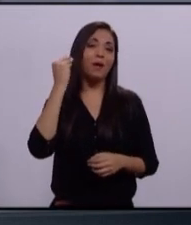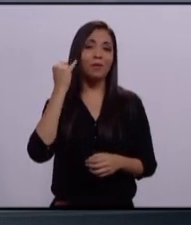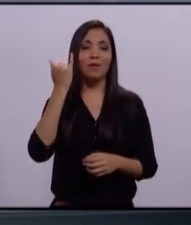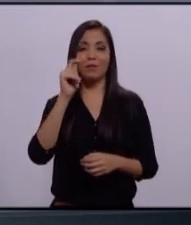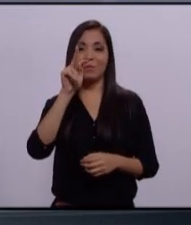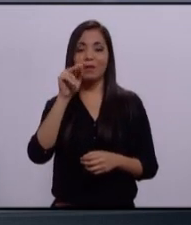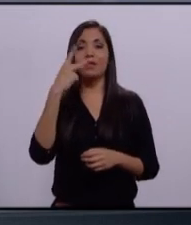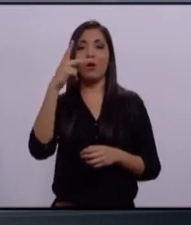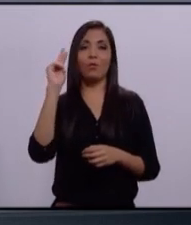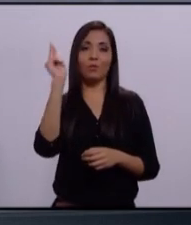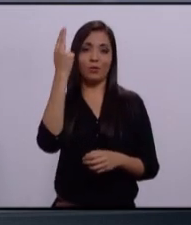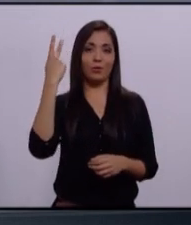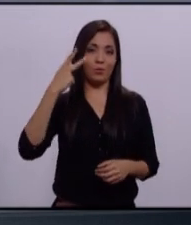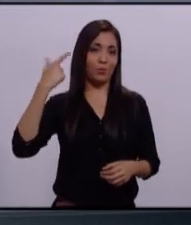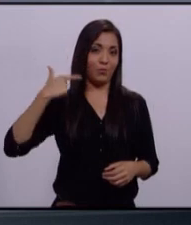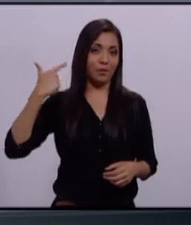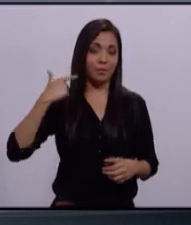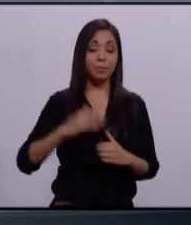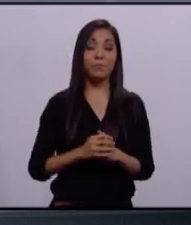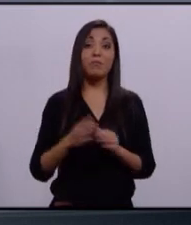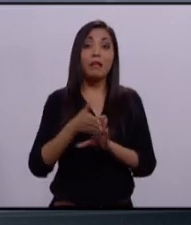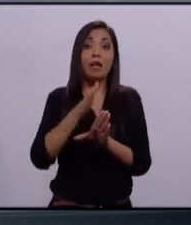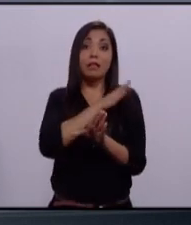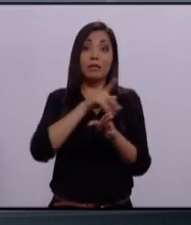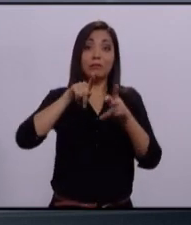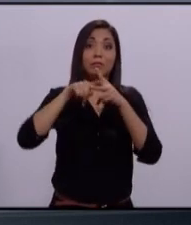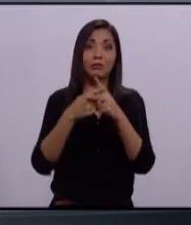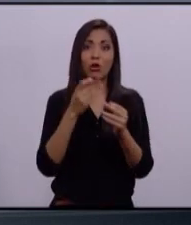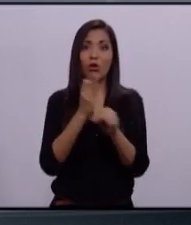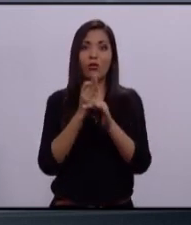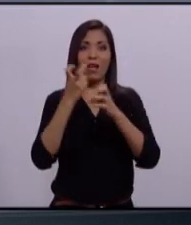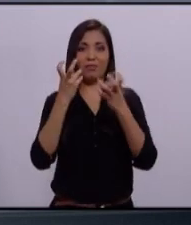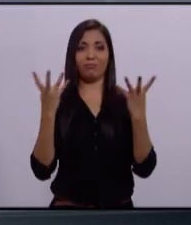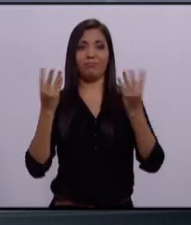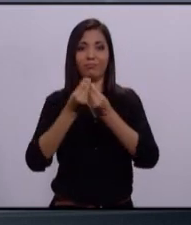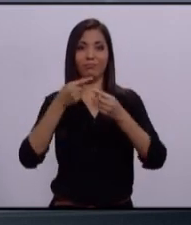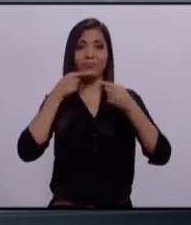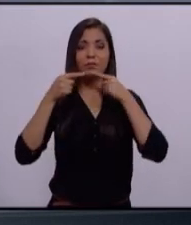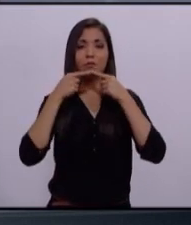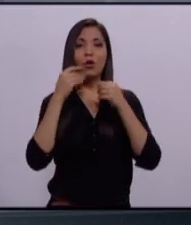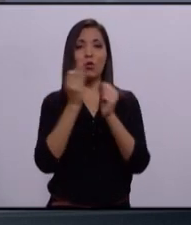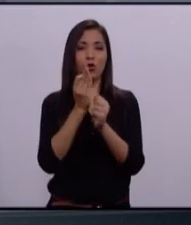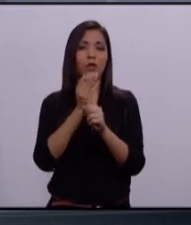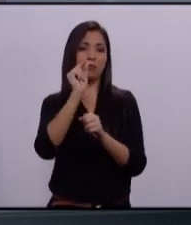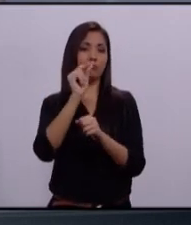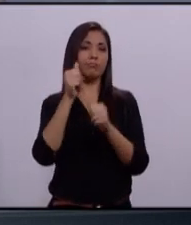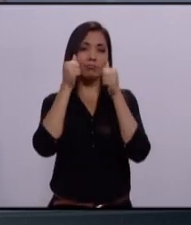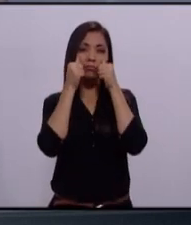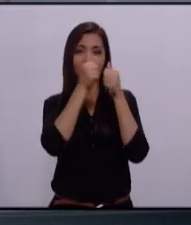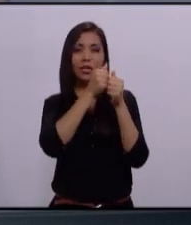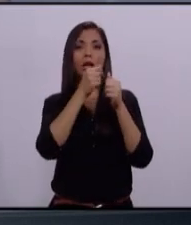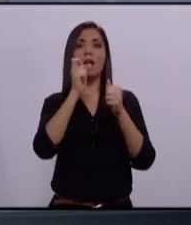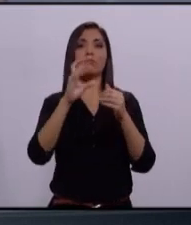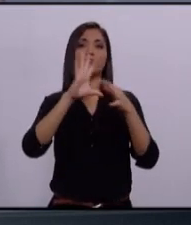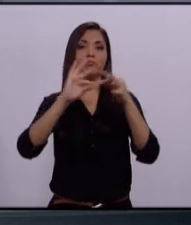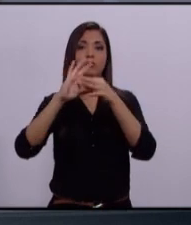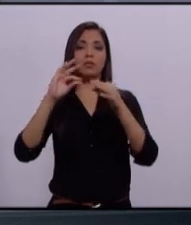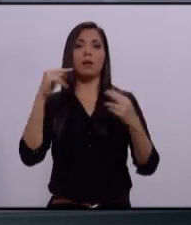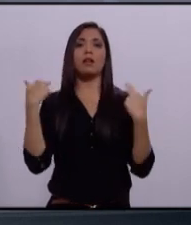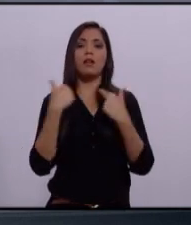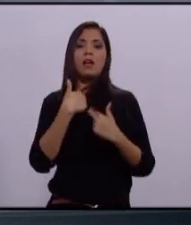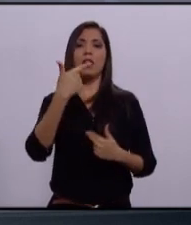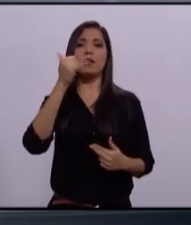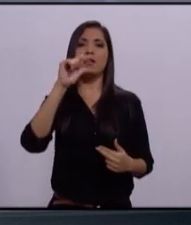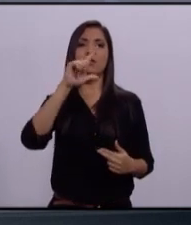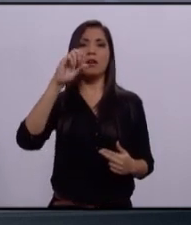Televisión de la Universidad de Guadalajara. Antes de iniciar con este ejercicio democrático, escuchemos un mensaje del maestro Guillermo Amado Alcaraz-Cross,